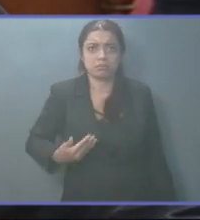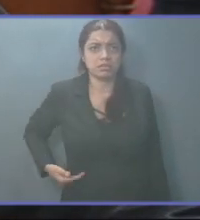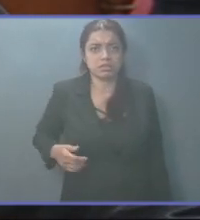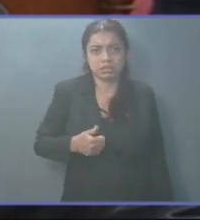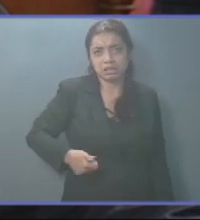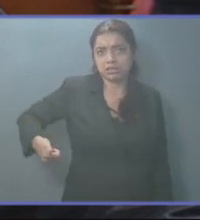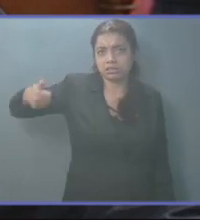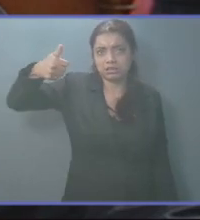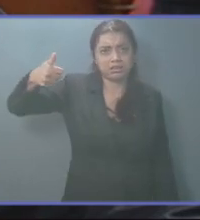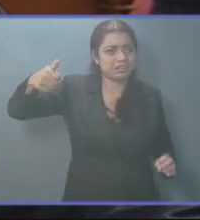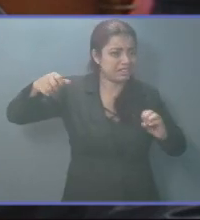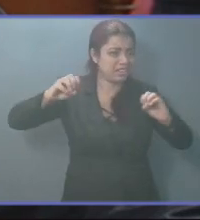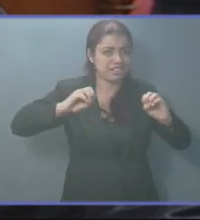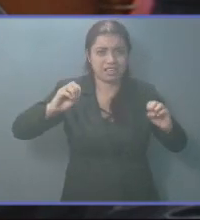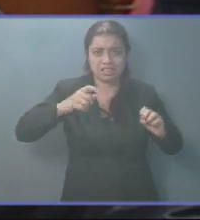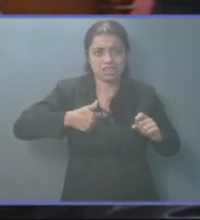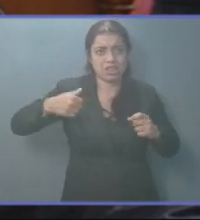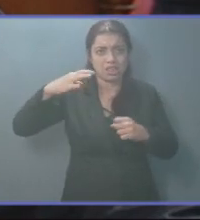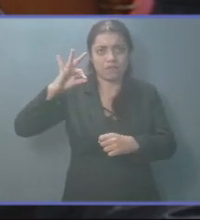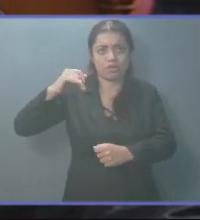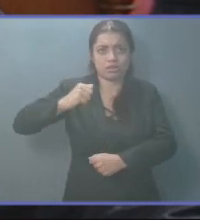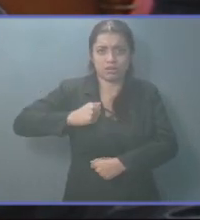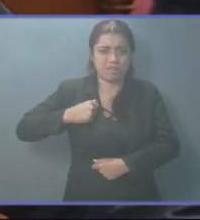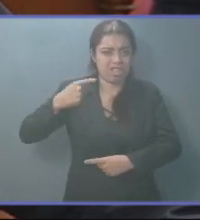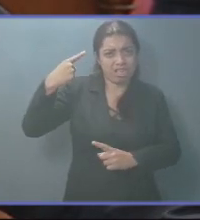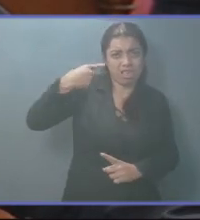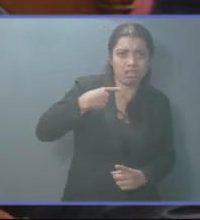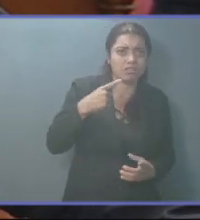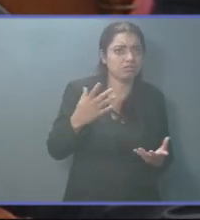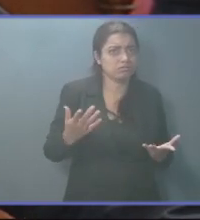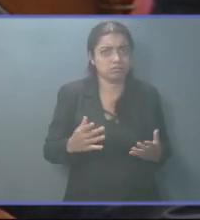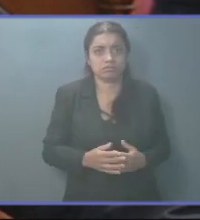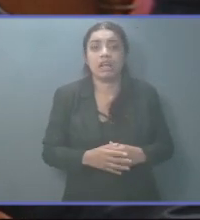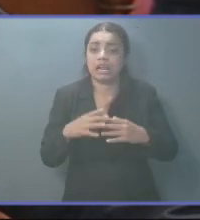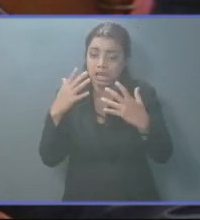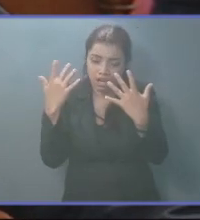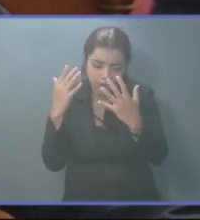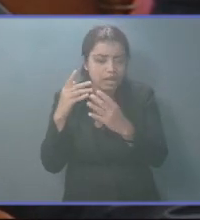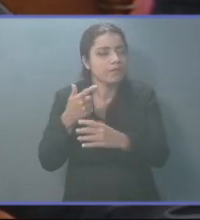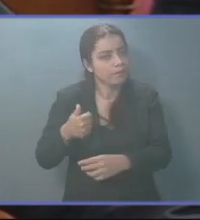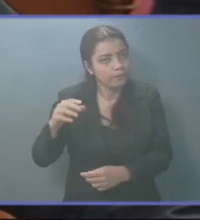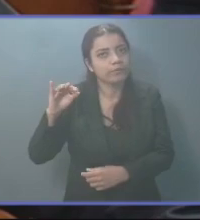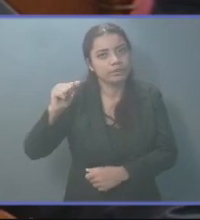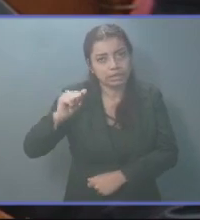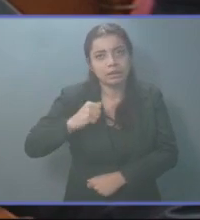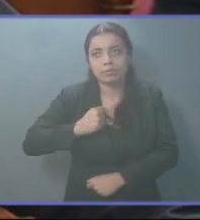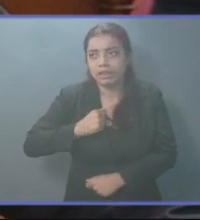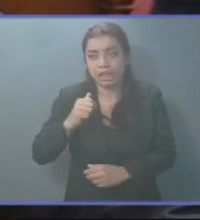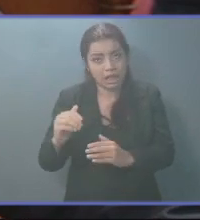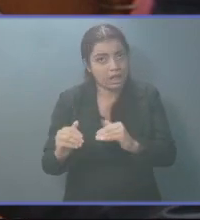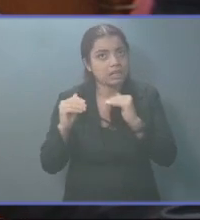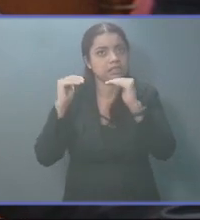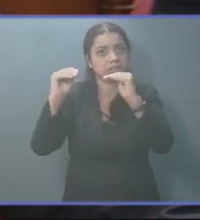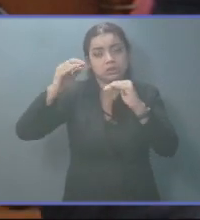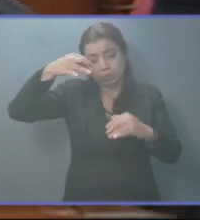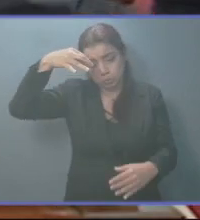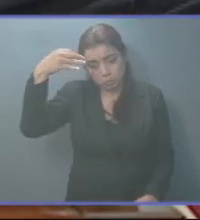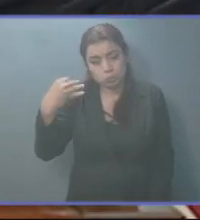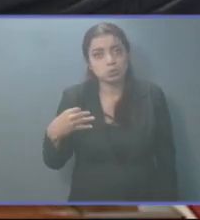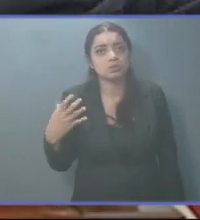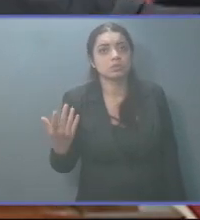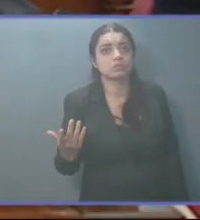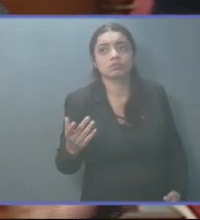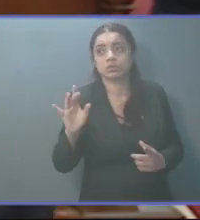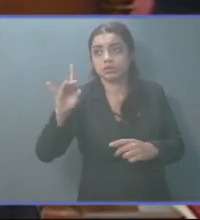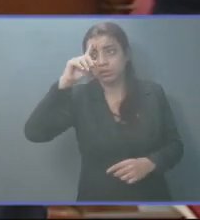la República, ni del alto mando de la Fuerza Armada, la gloriosa Fuerza Armada, que tiene altísima reputación por